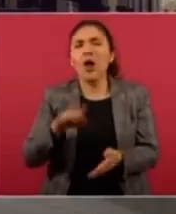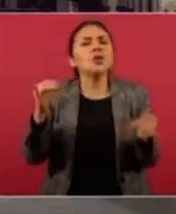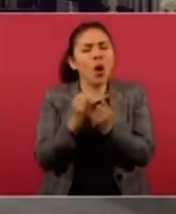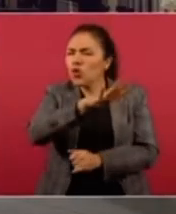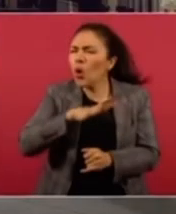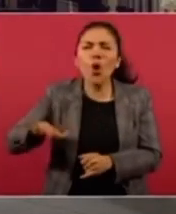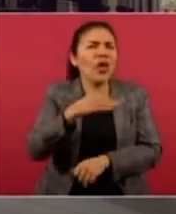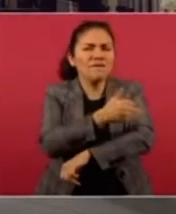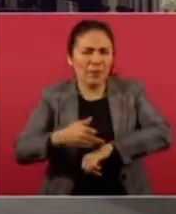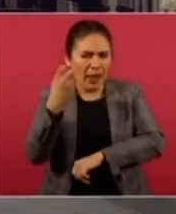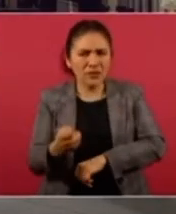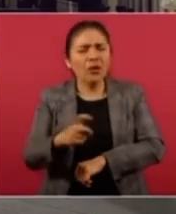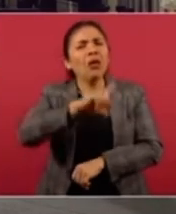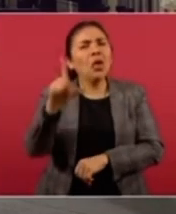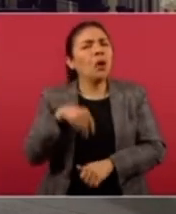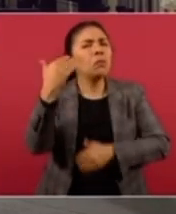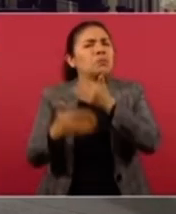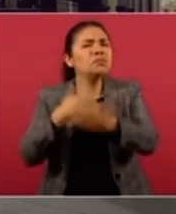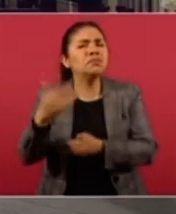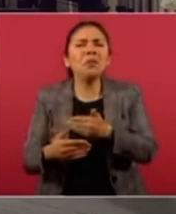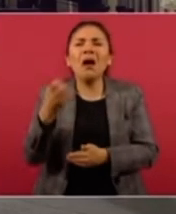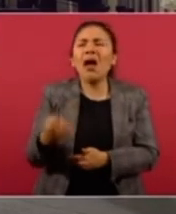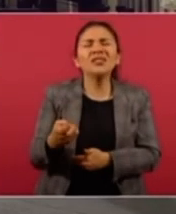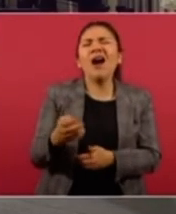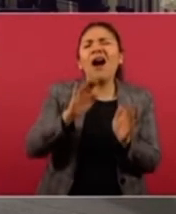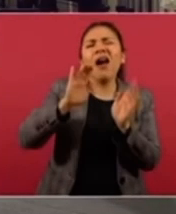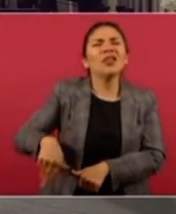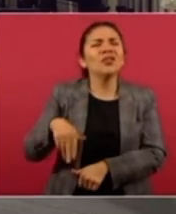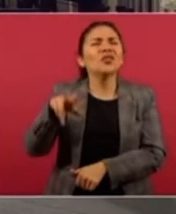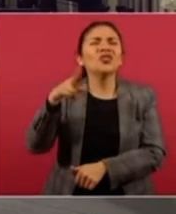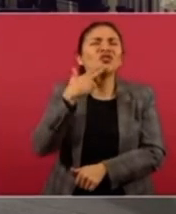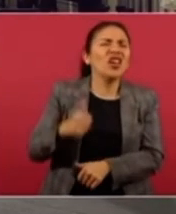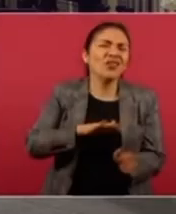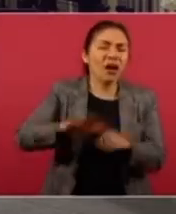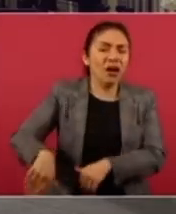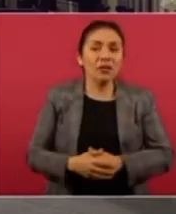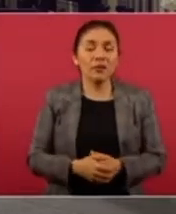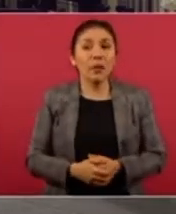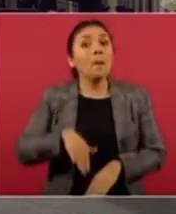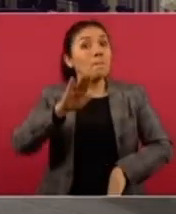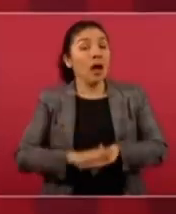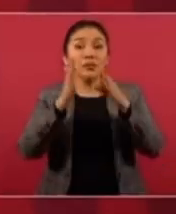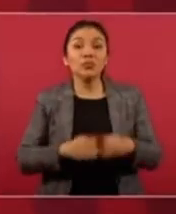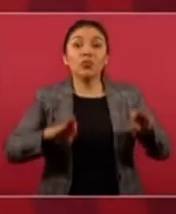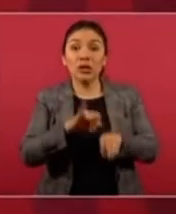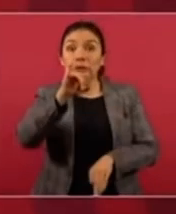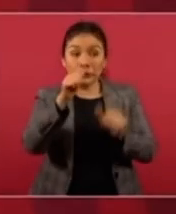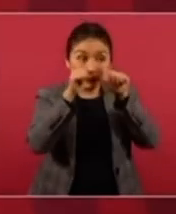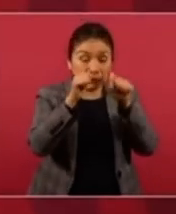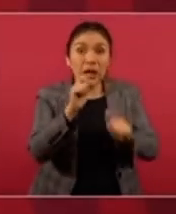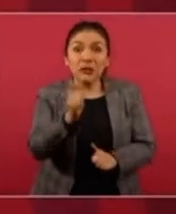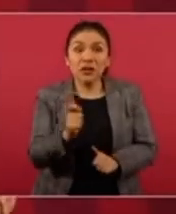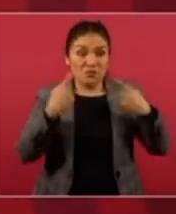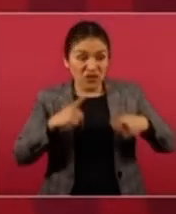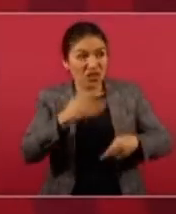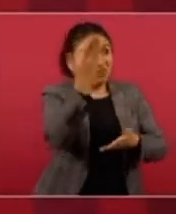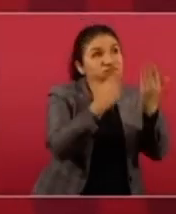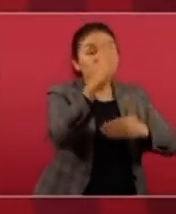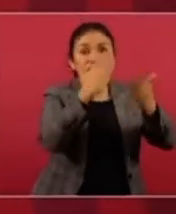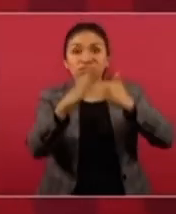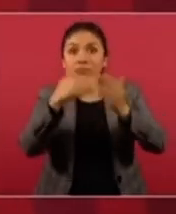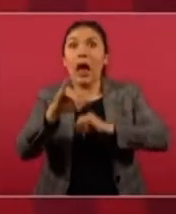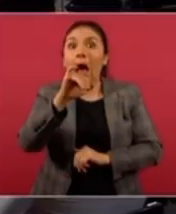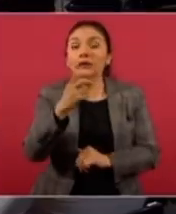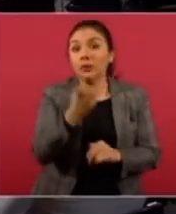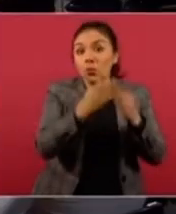echándole la culpa a los demás, que los pasados, que elevaron, que todo fue por lo material y que todas esas